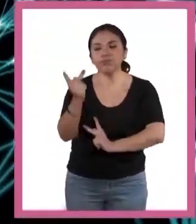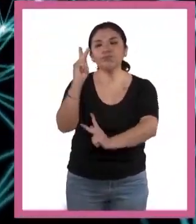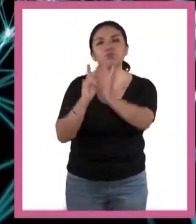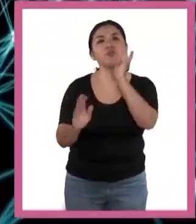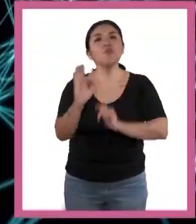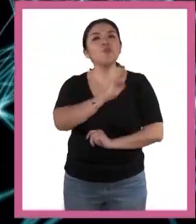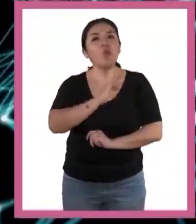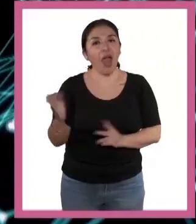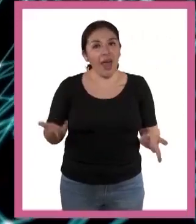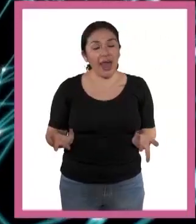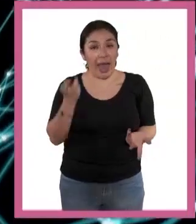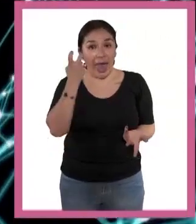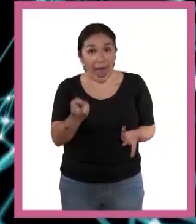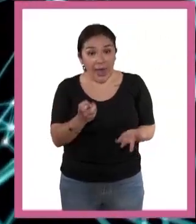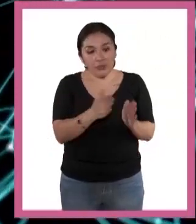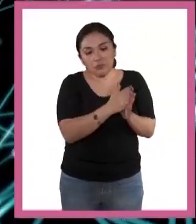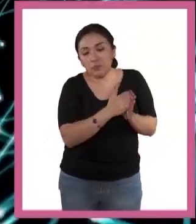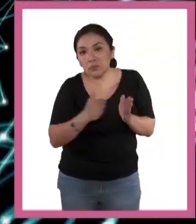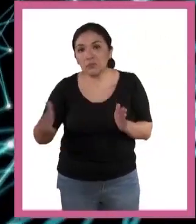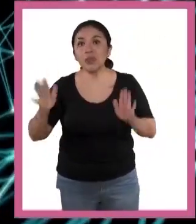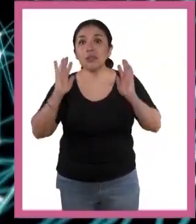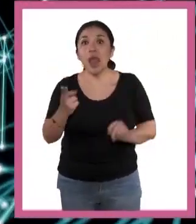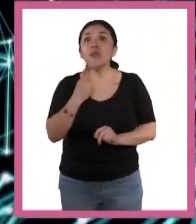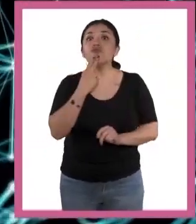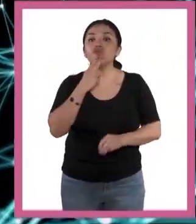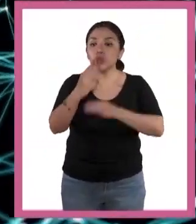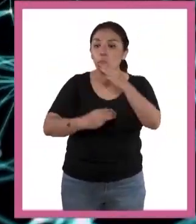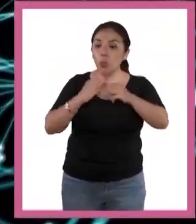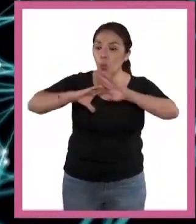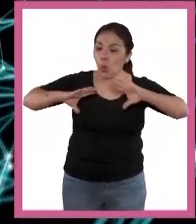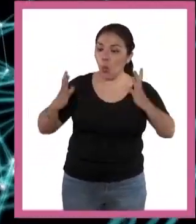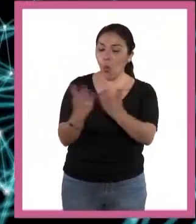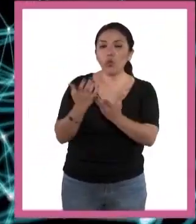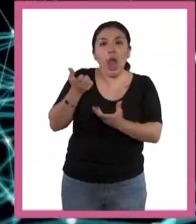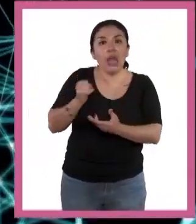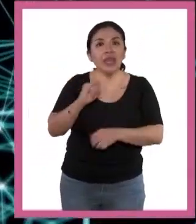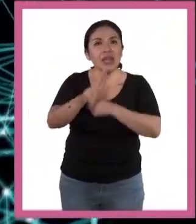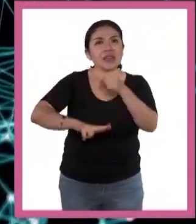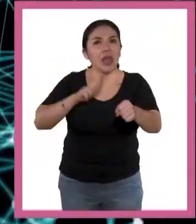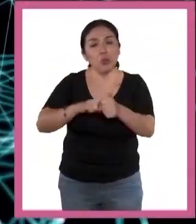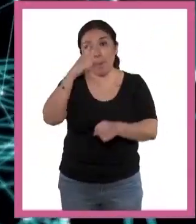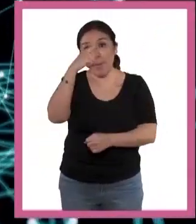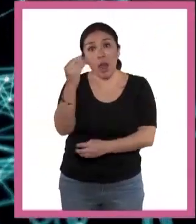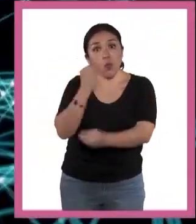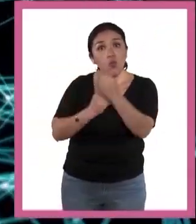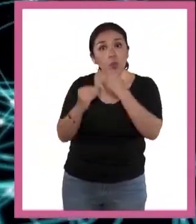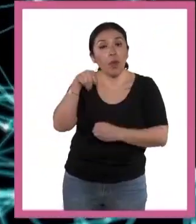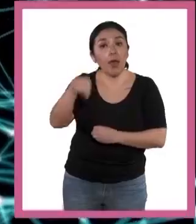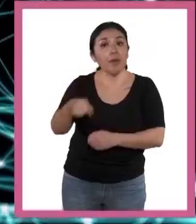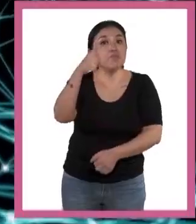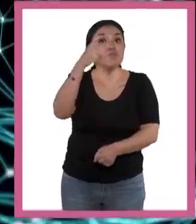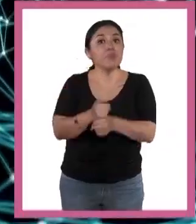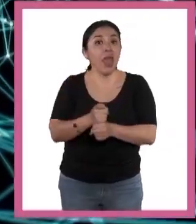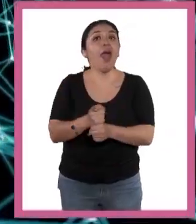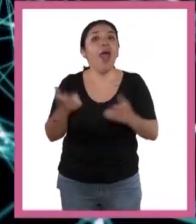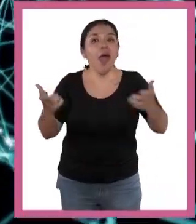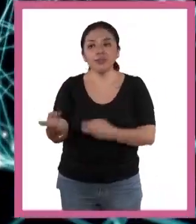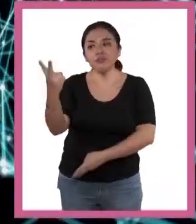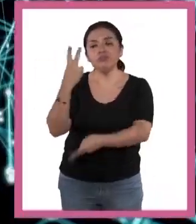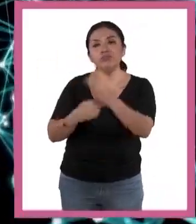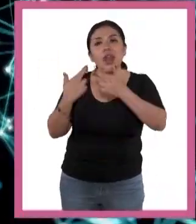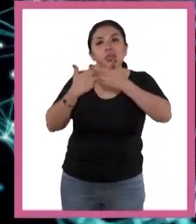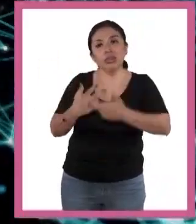cultivarlas. Desde entonces, usar el mundo vegetal y de los hongos para comer es nuestro principal